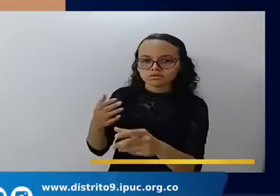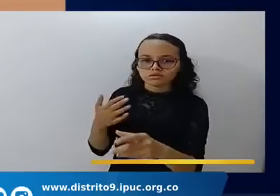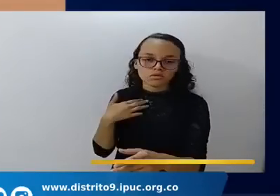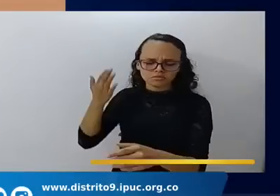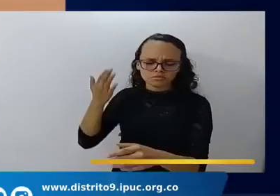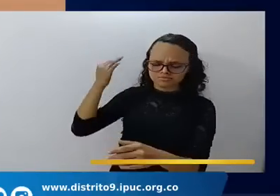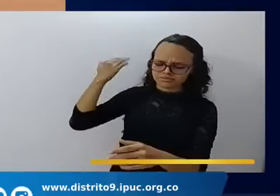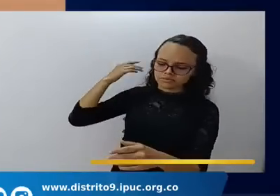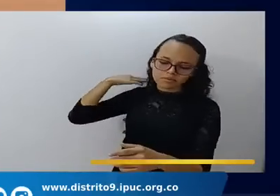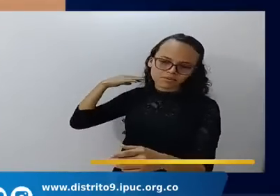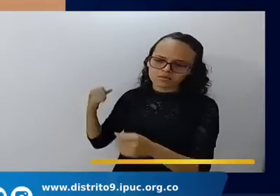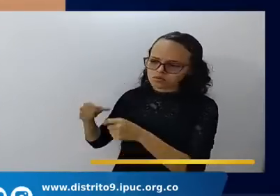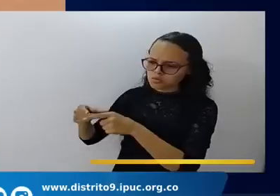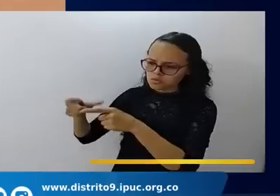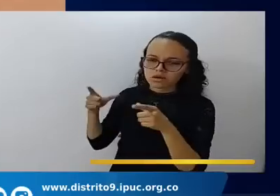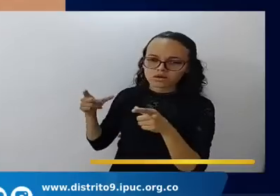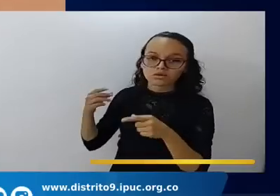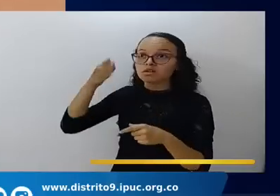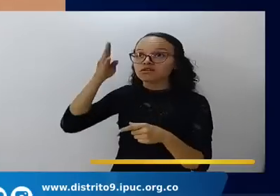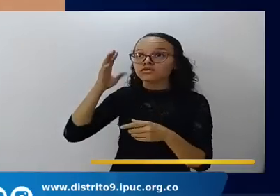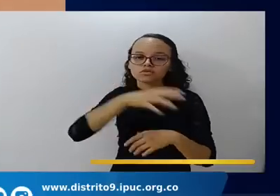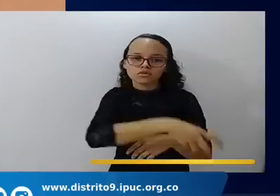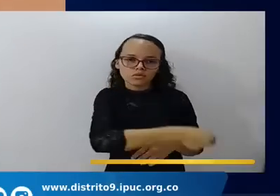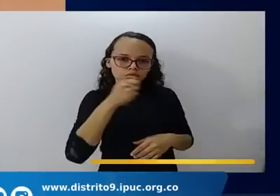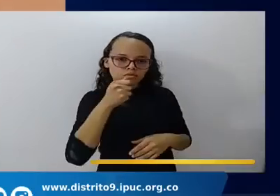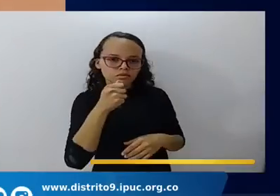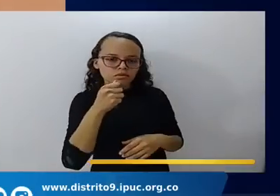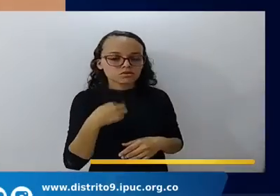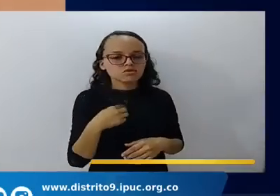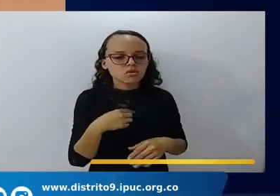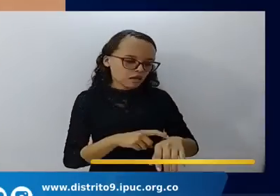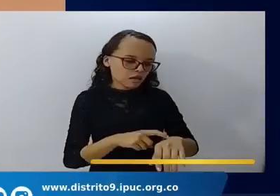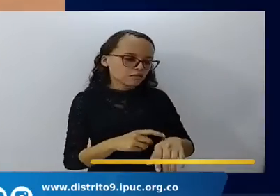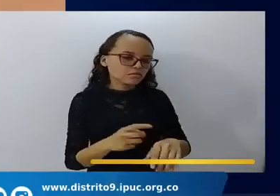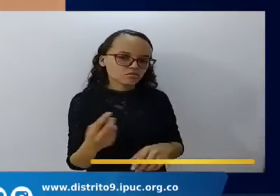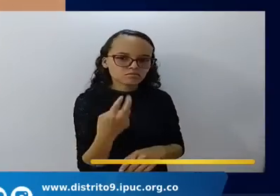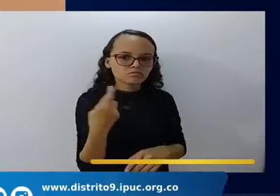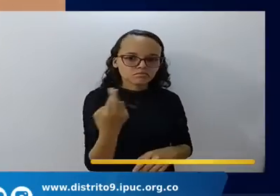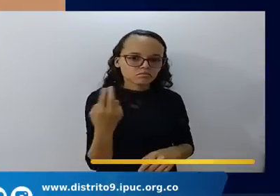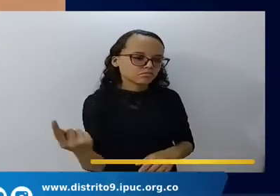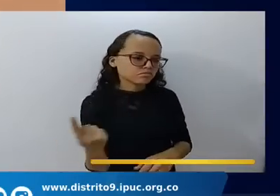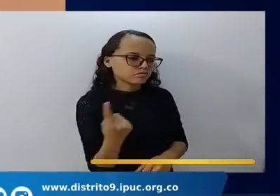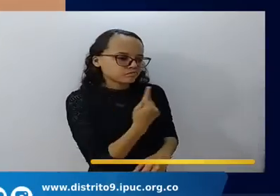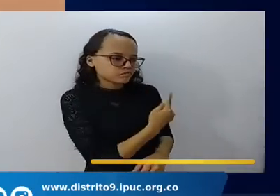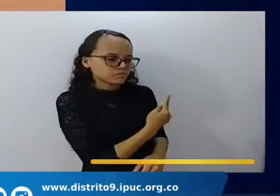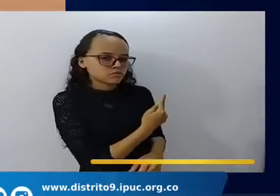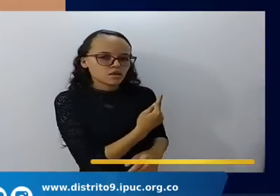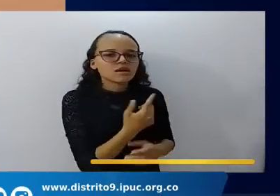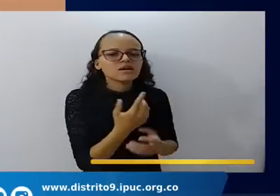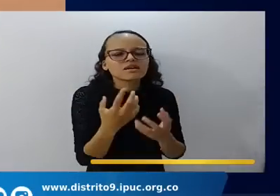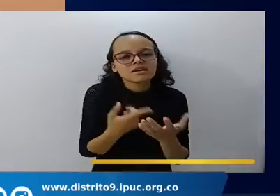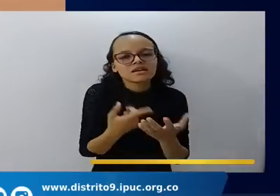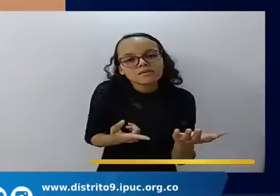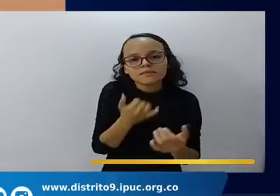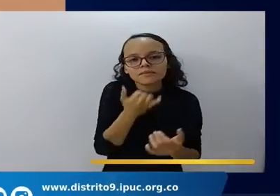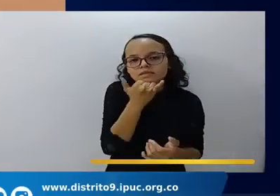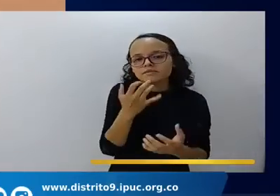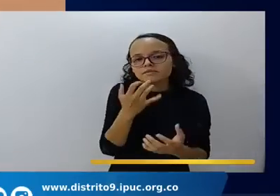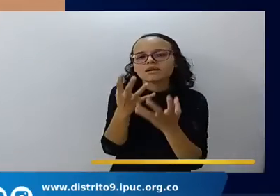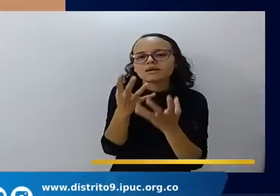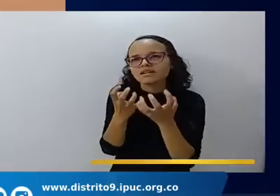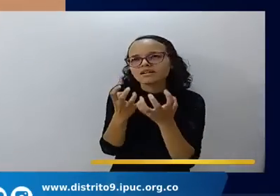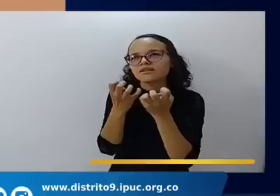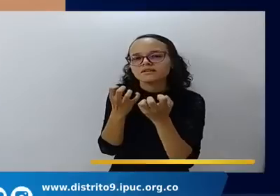ciertamente tenían tiempo de volver pero anhelaban pero anhelaban una mejor esto